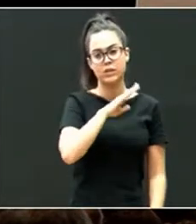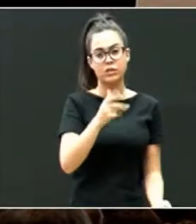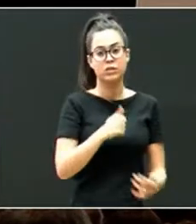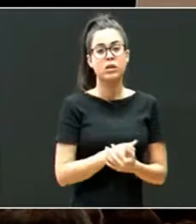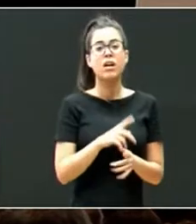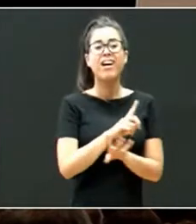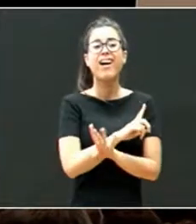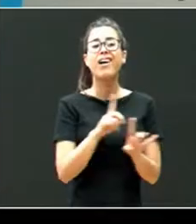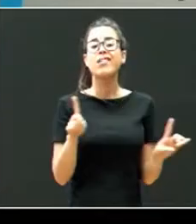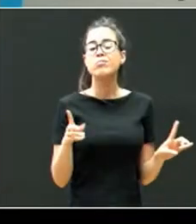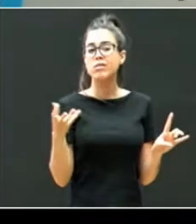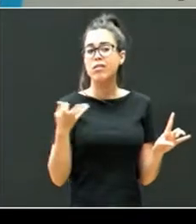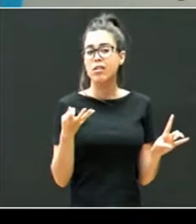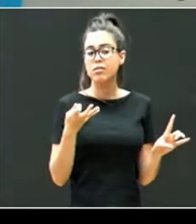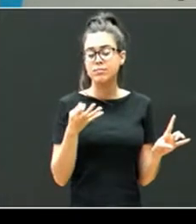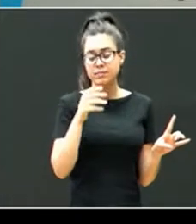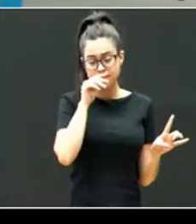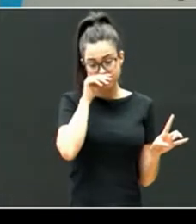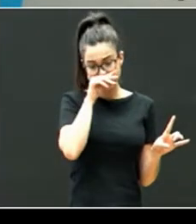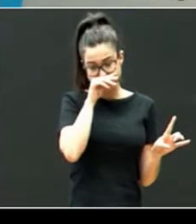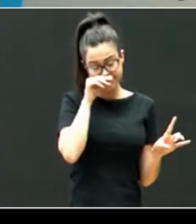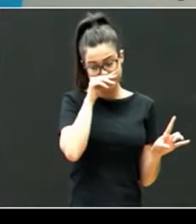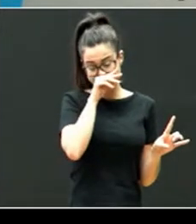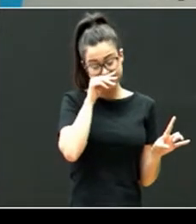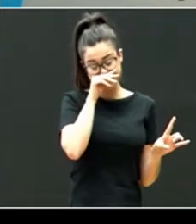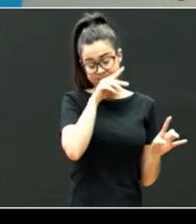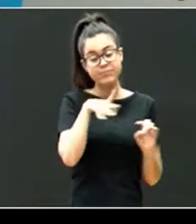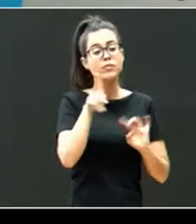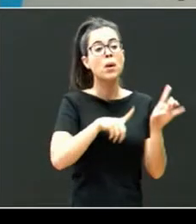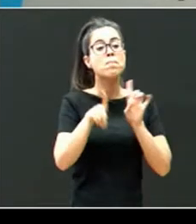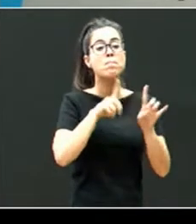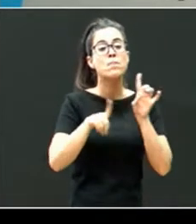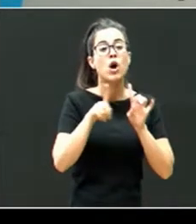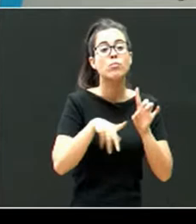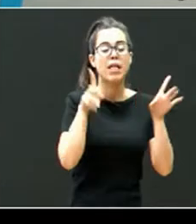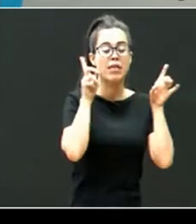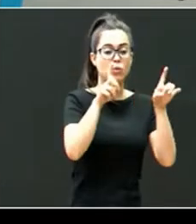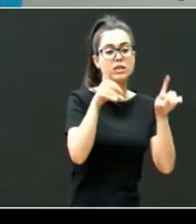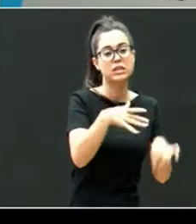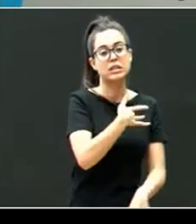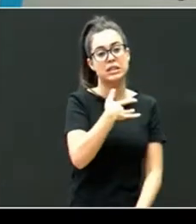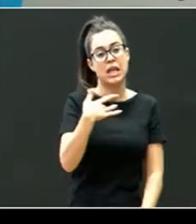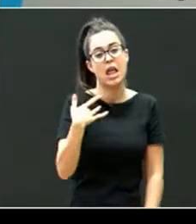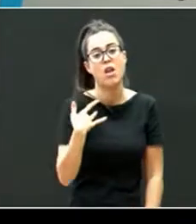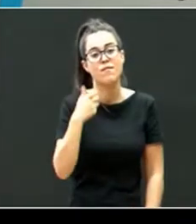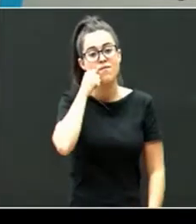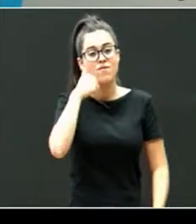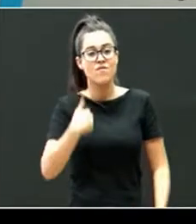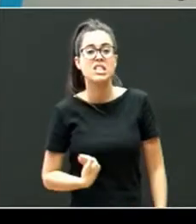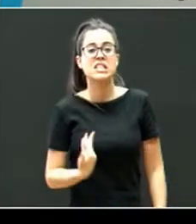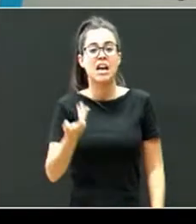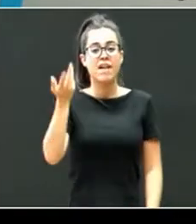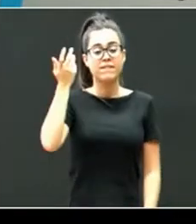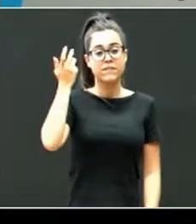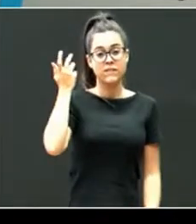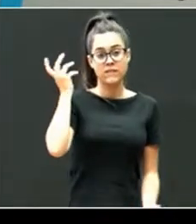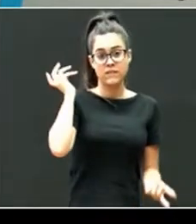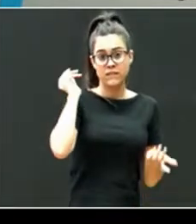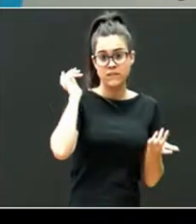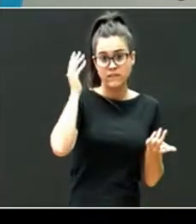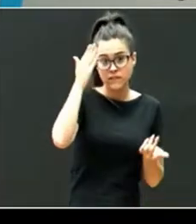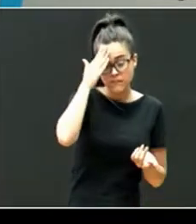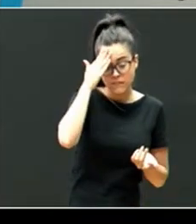soslayar que los problemas educativos, salud, salud física, psicológicos, que pueden presentar,